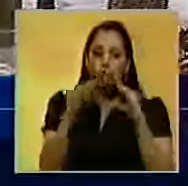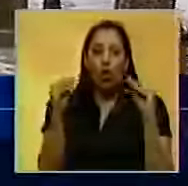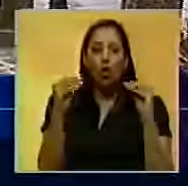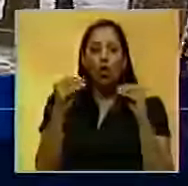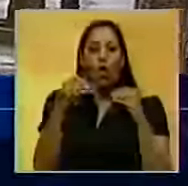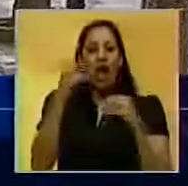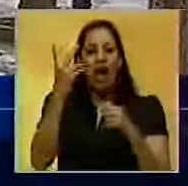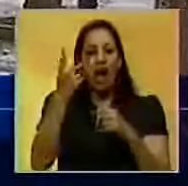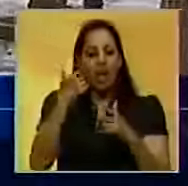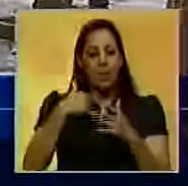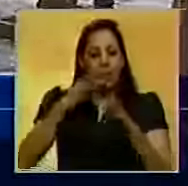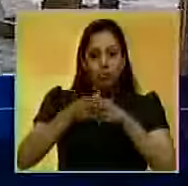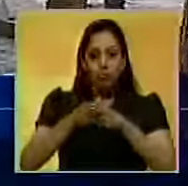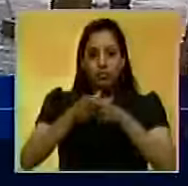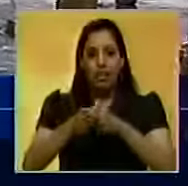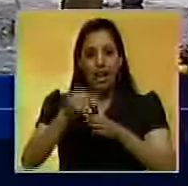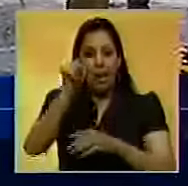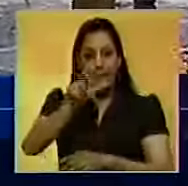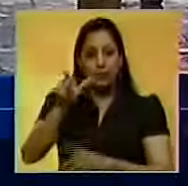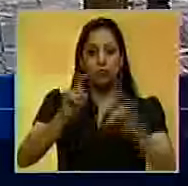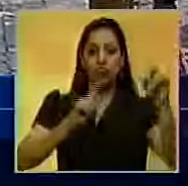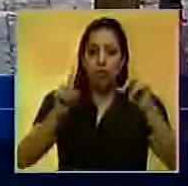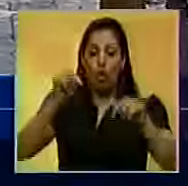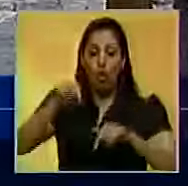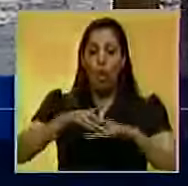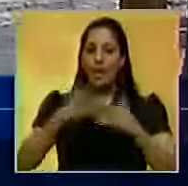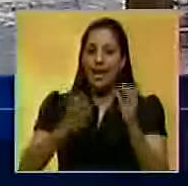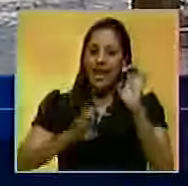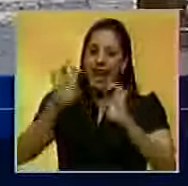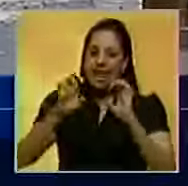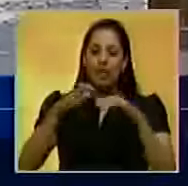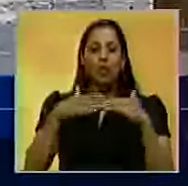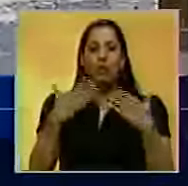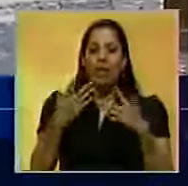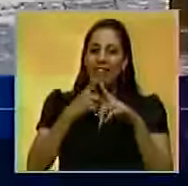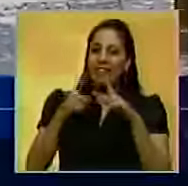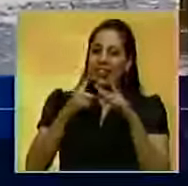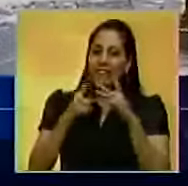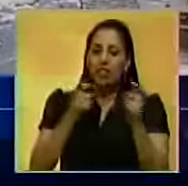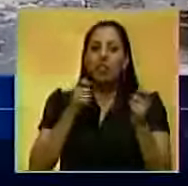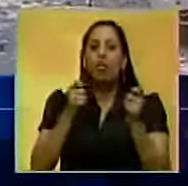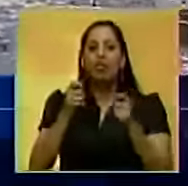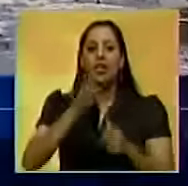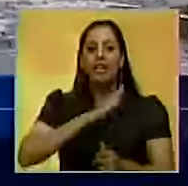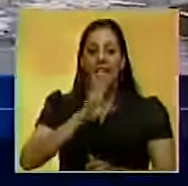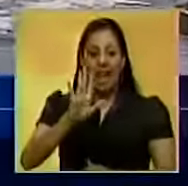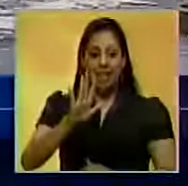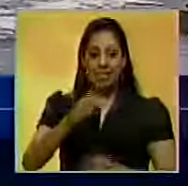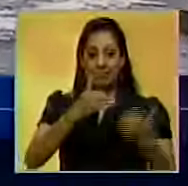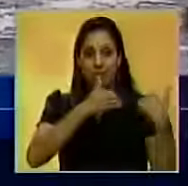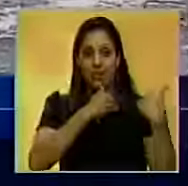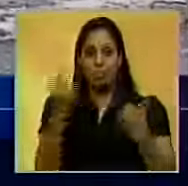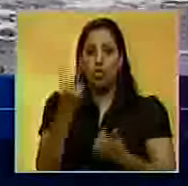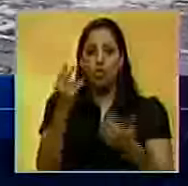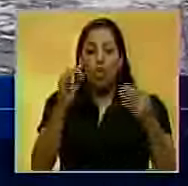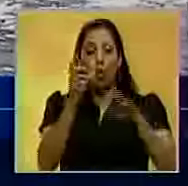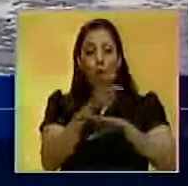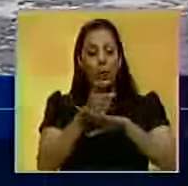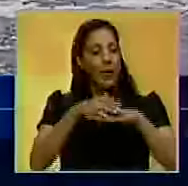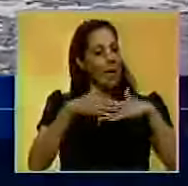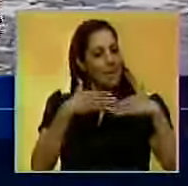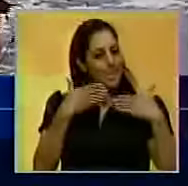ver con las aduanas. Ellos están acá reunidos para analizar las diferentes medidas que tienen que tomar ambos gobiernos